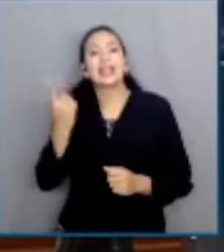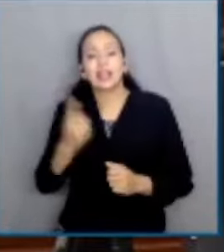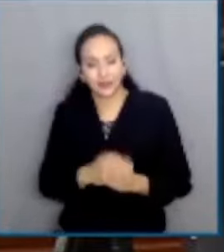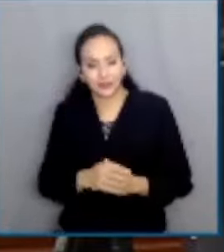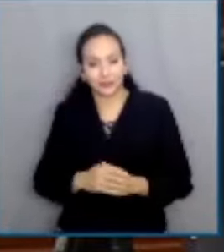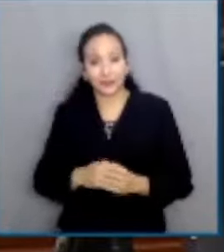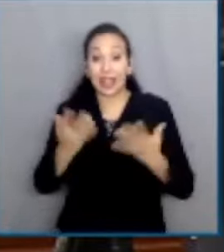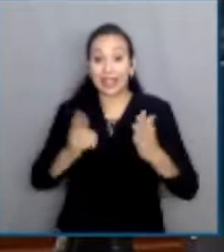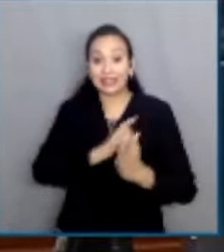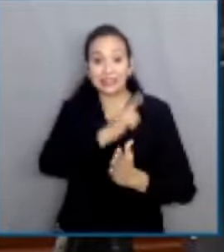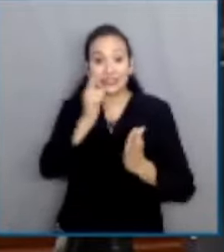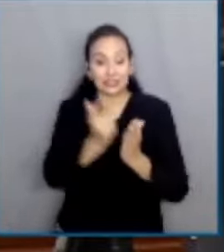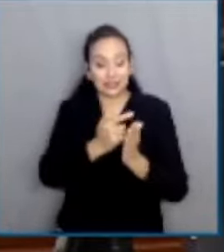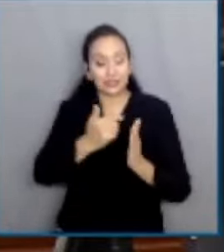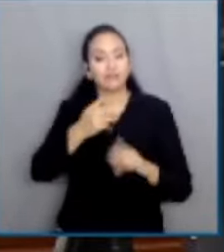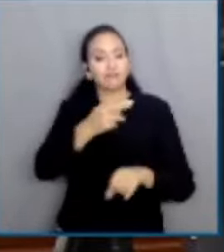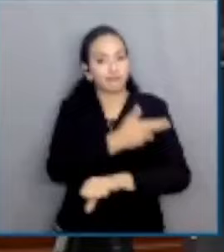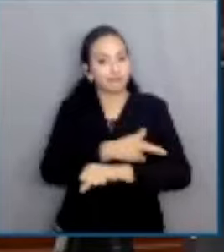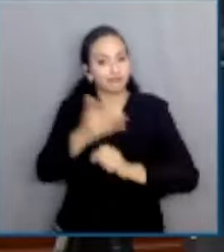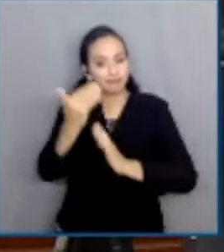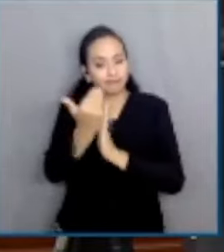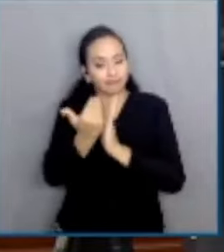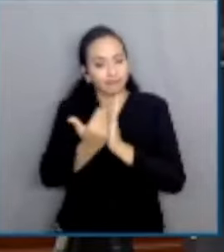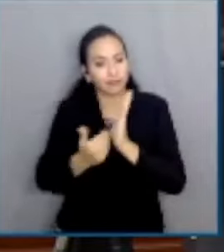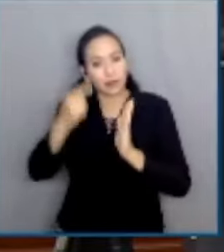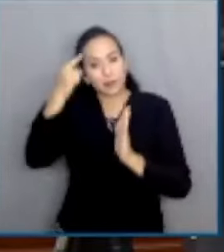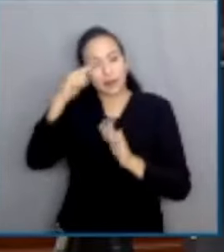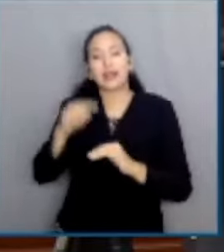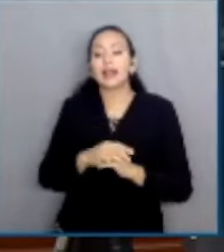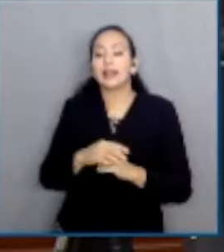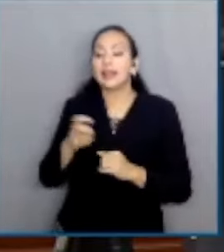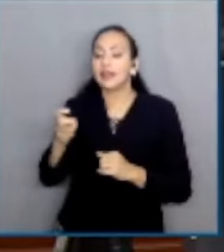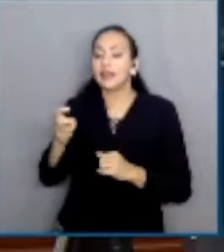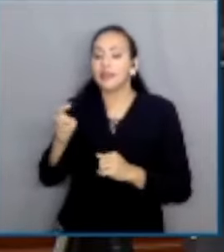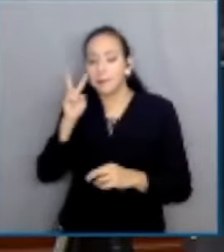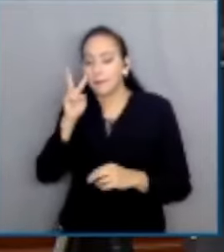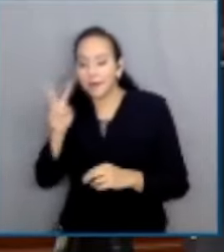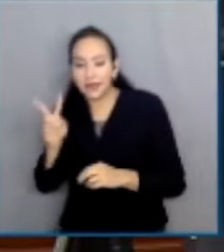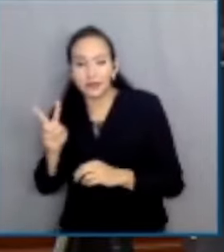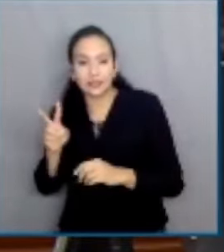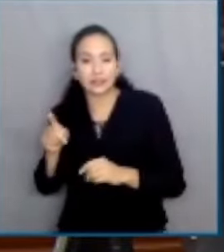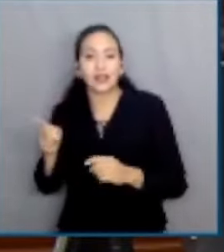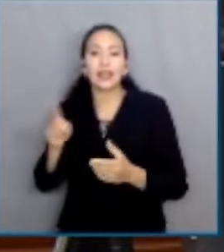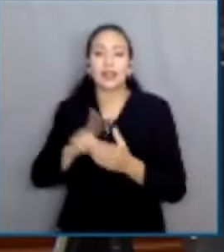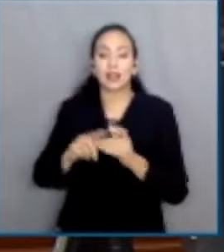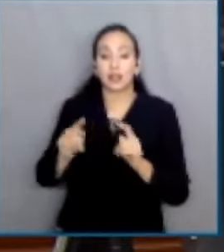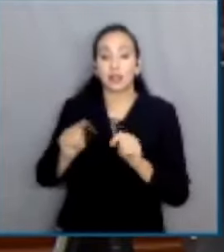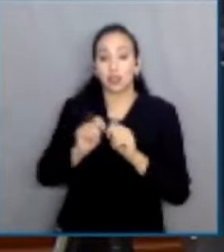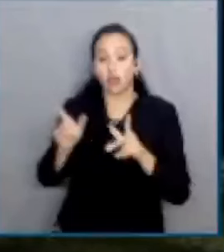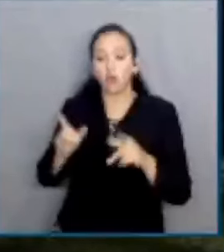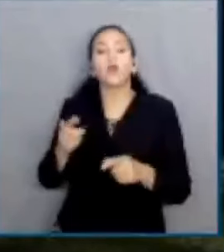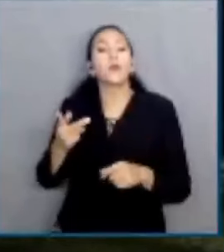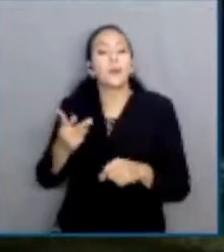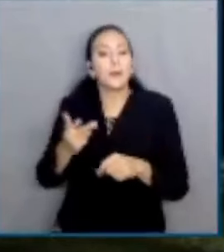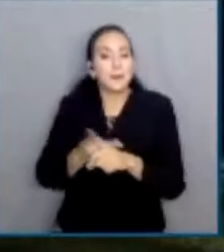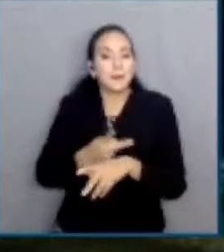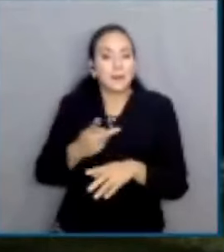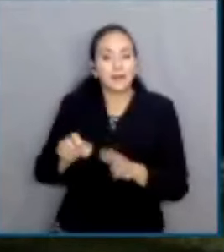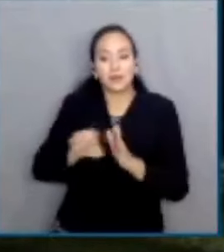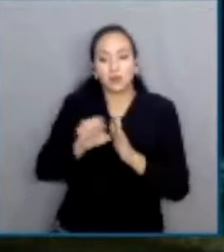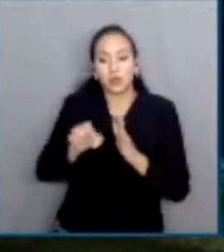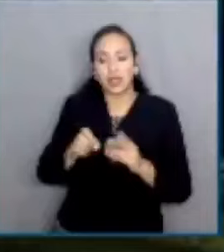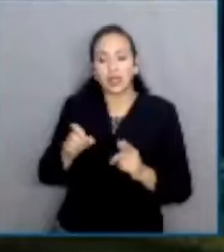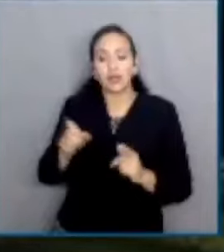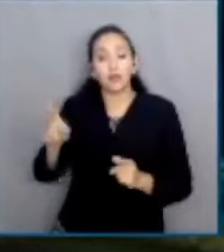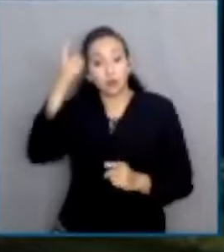procedimentalmente en materia de extinción de dominio. Por el